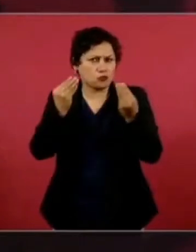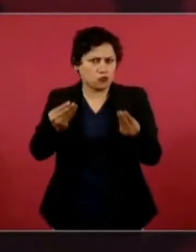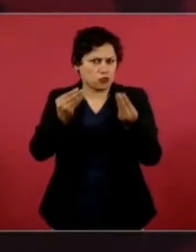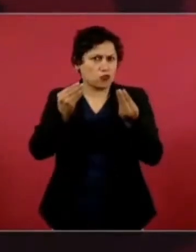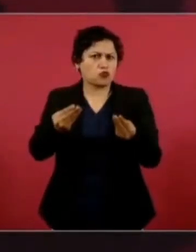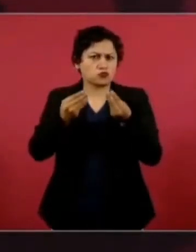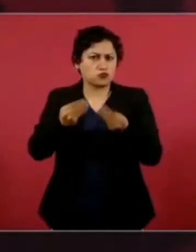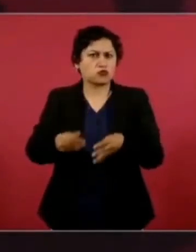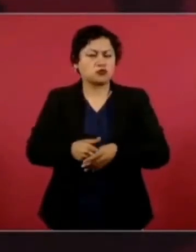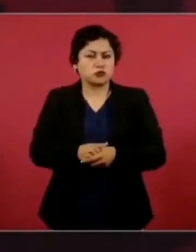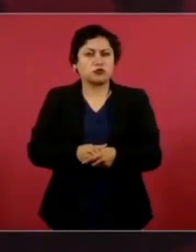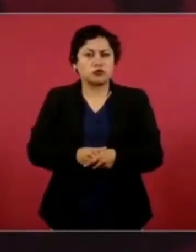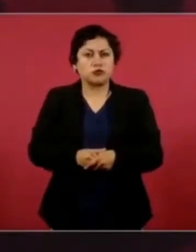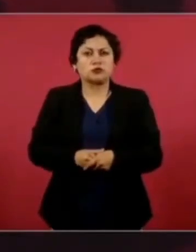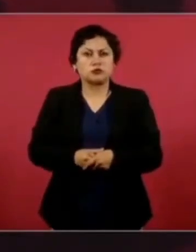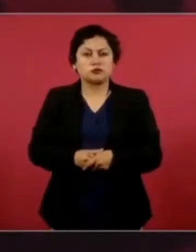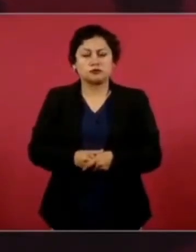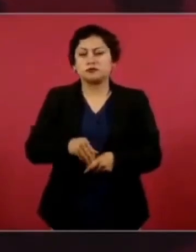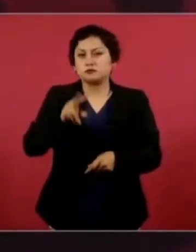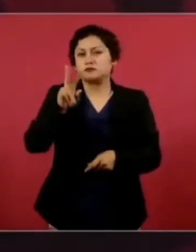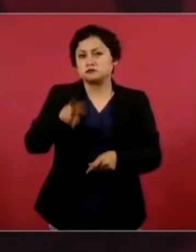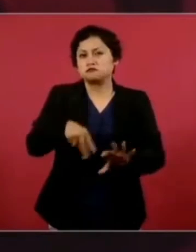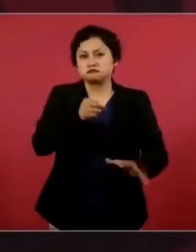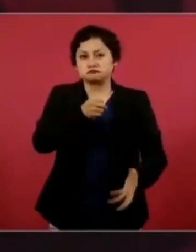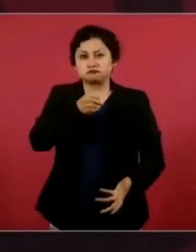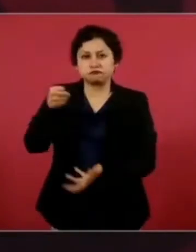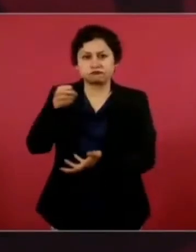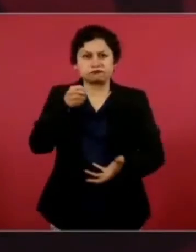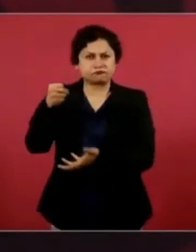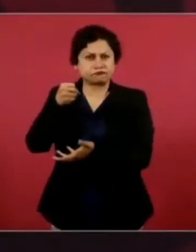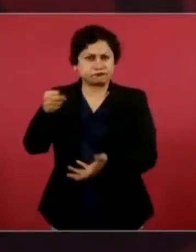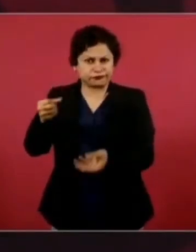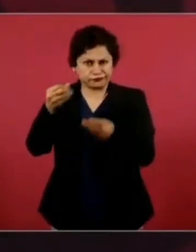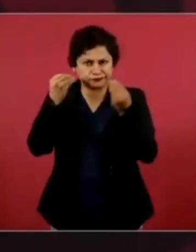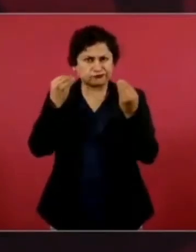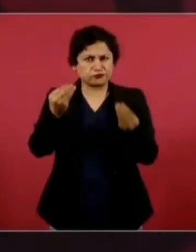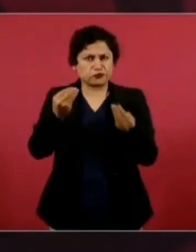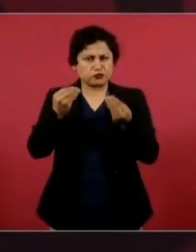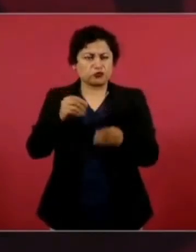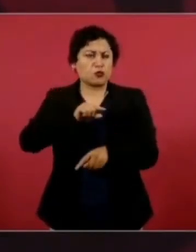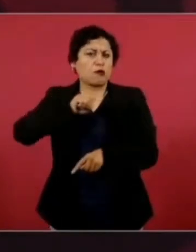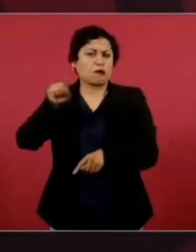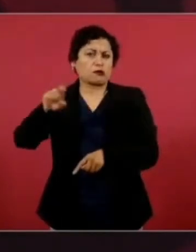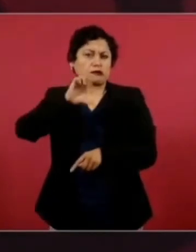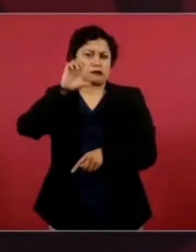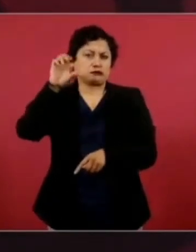se están haciendo muchas inversiones en Quintana Roo.